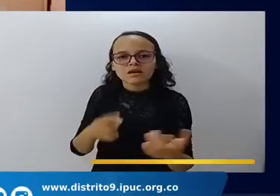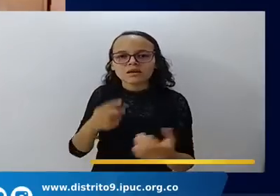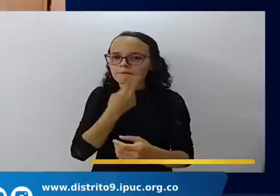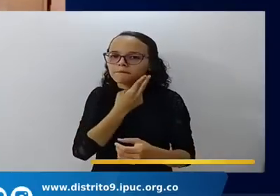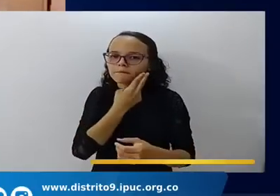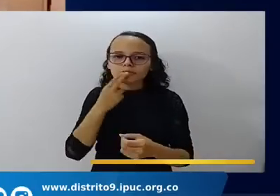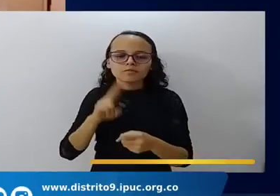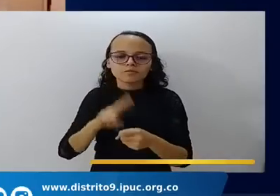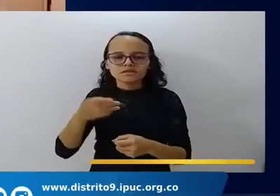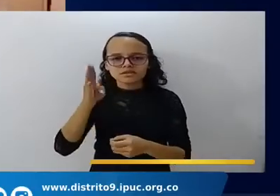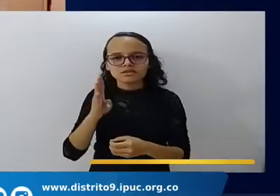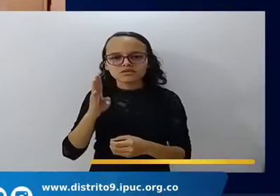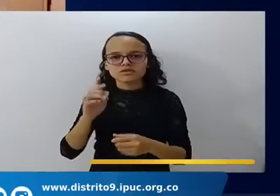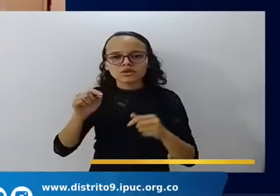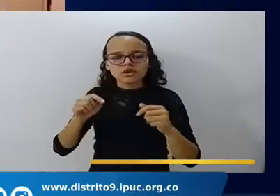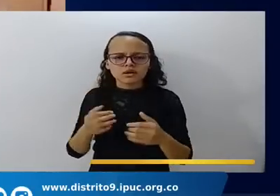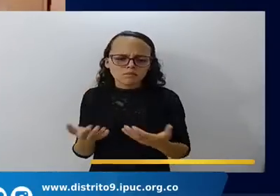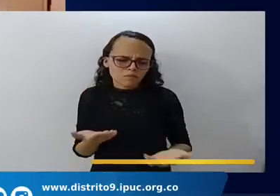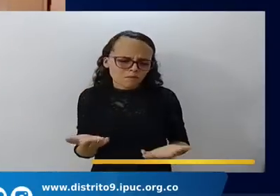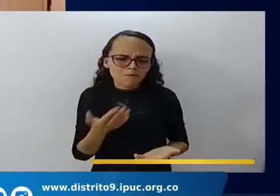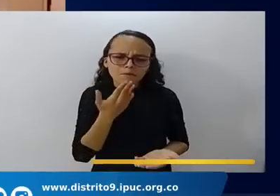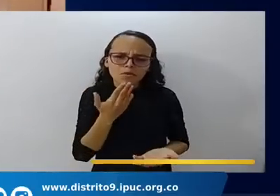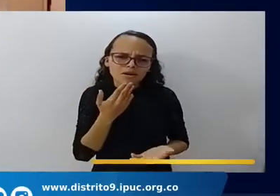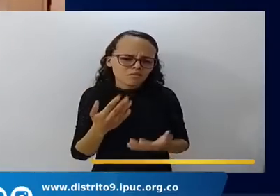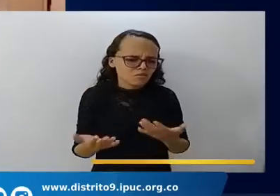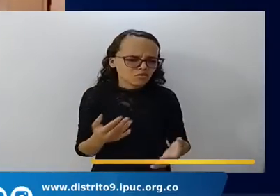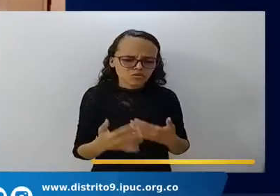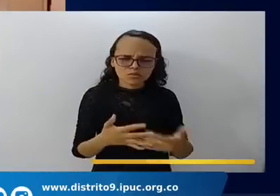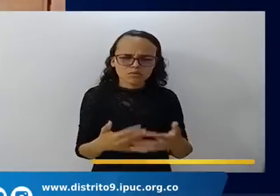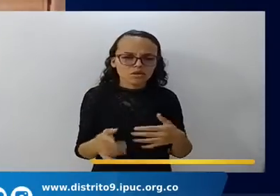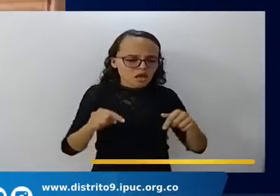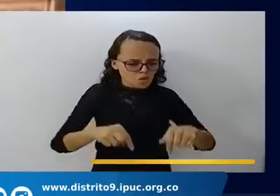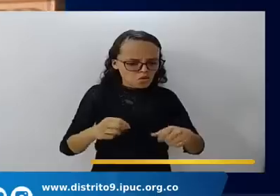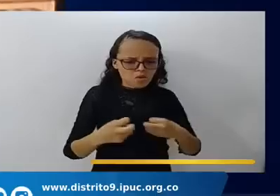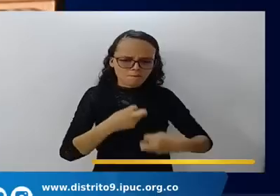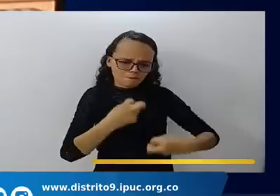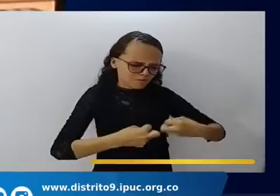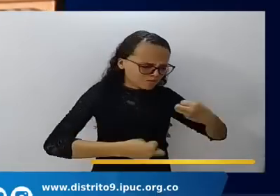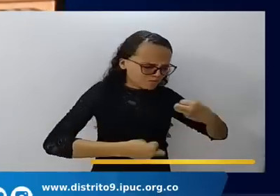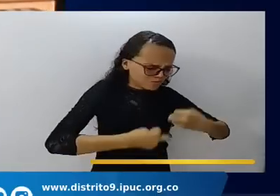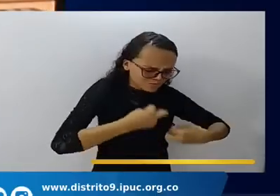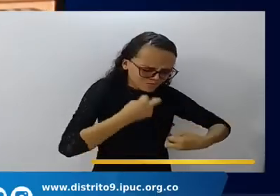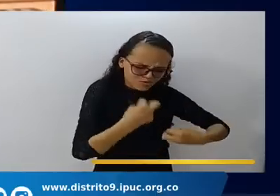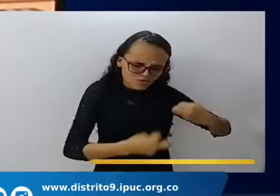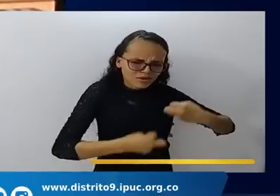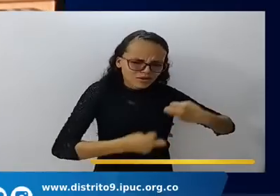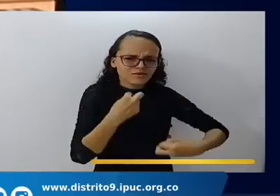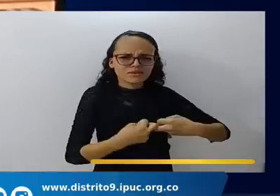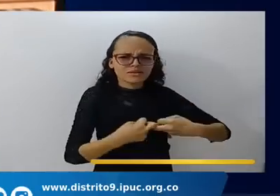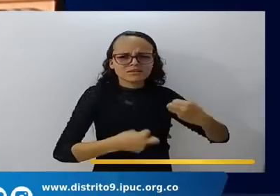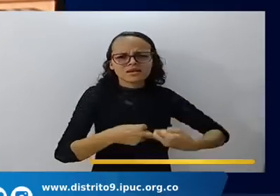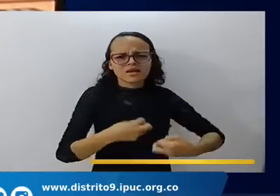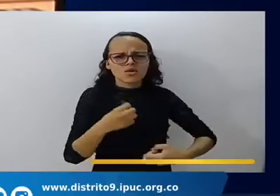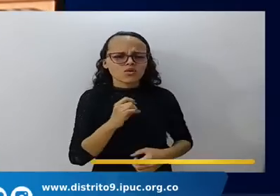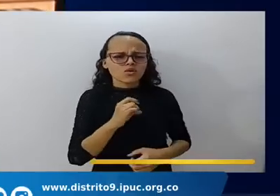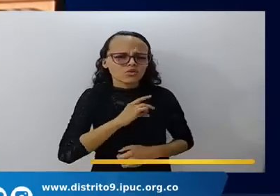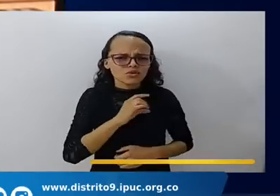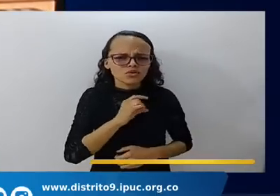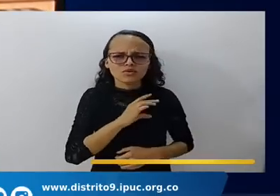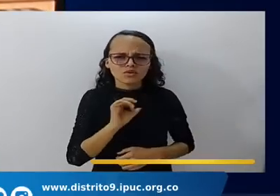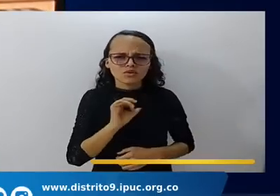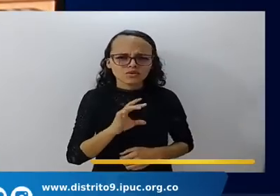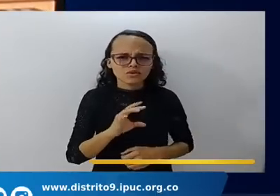esta mañana alguien en medio de las pruebas, de las dificultades, porque estamos en este cuerpo de muerte